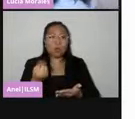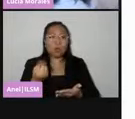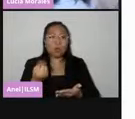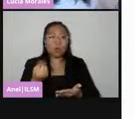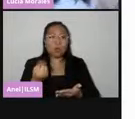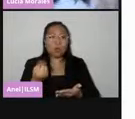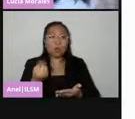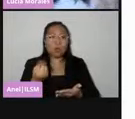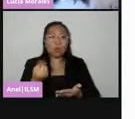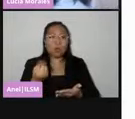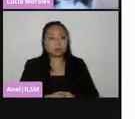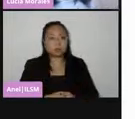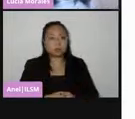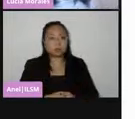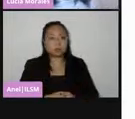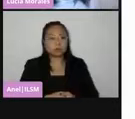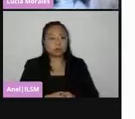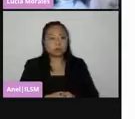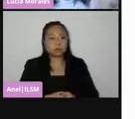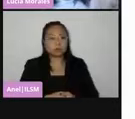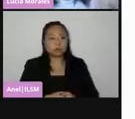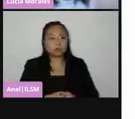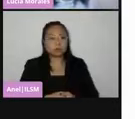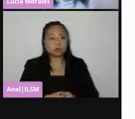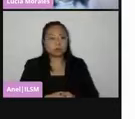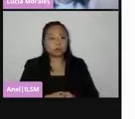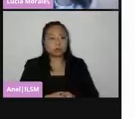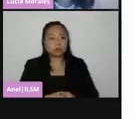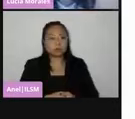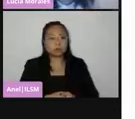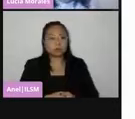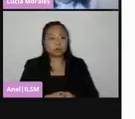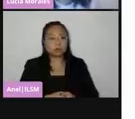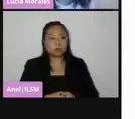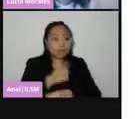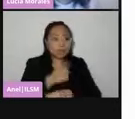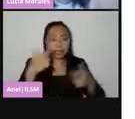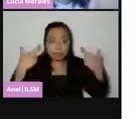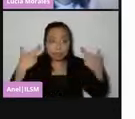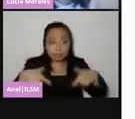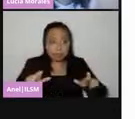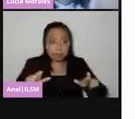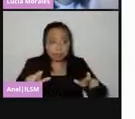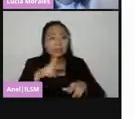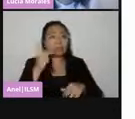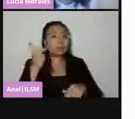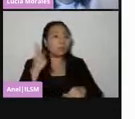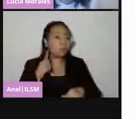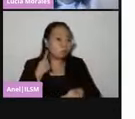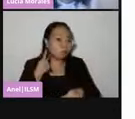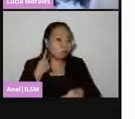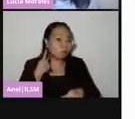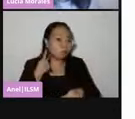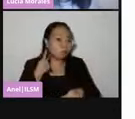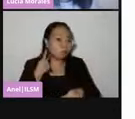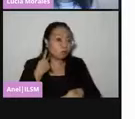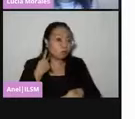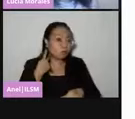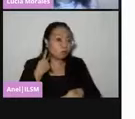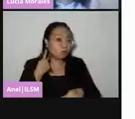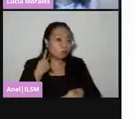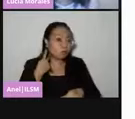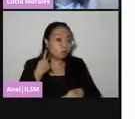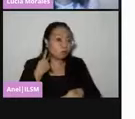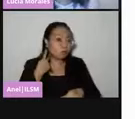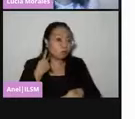acompañados de personas que están acreditadas como representantes de partidos políticos y candidatos independientes o candidatas, en su caso